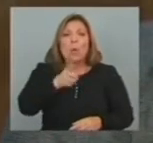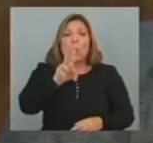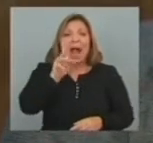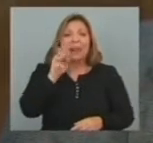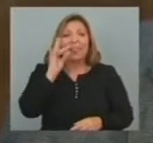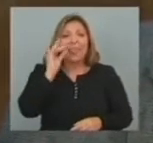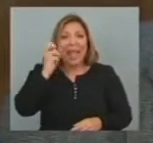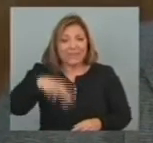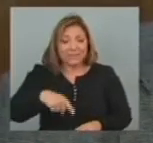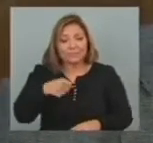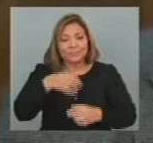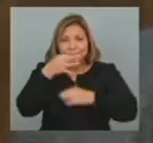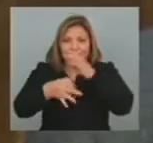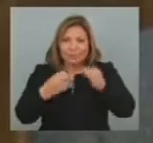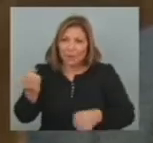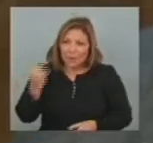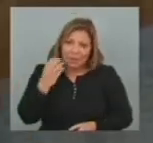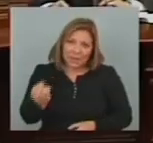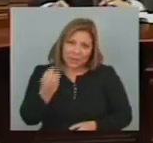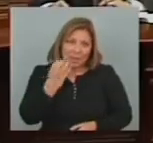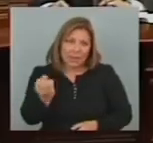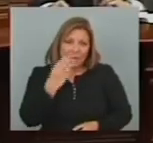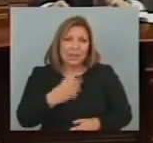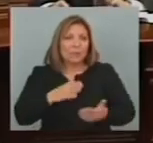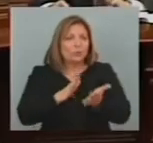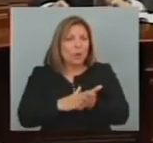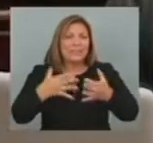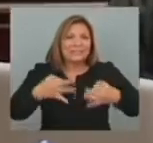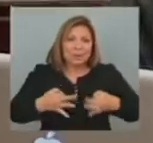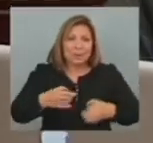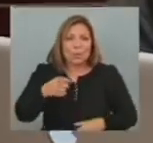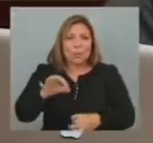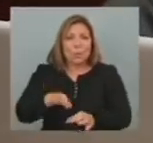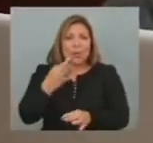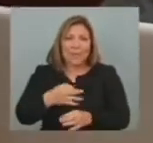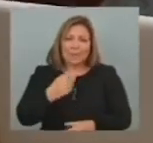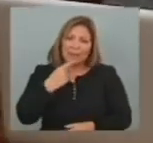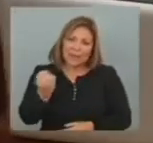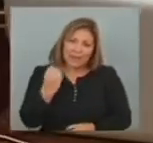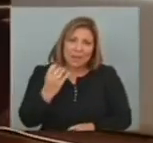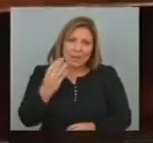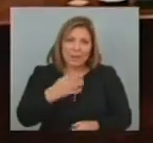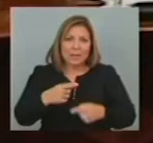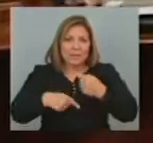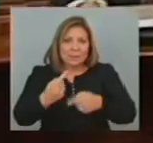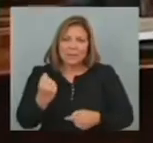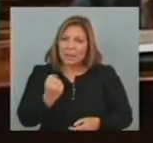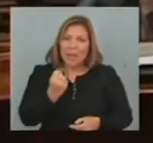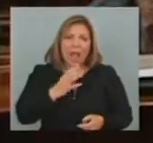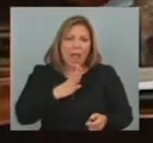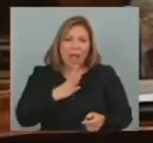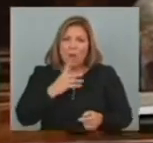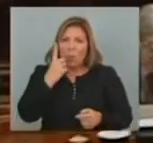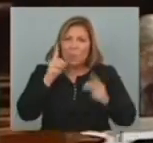Bonomi Bonomi se refirió A las críticas Pronunciadas En materia de seguridad Por el senador Pedro Bordaberri Diciendo que insiste En un solo tema